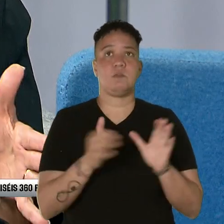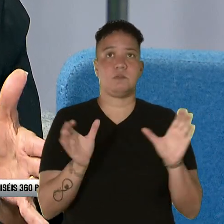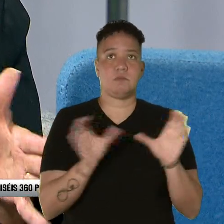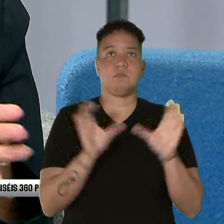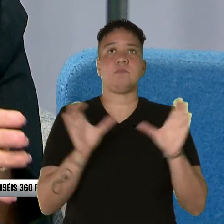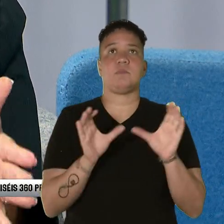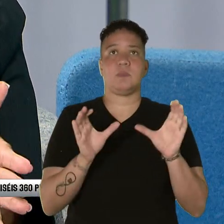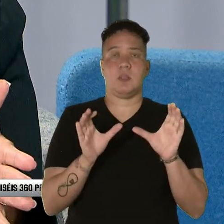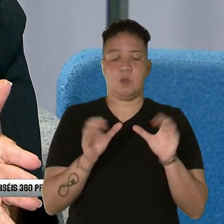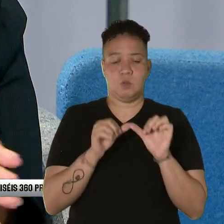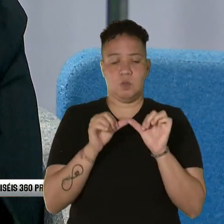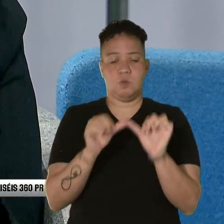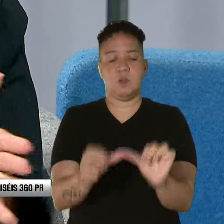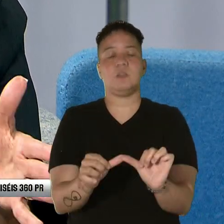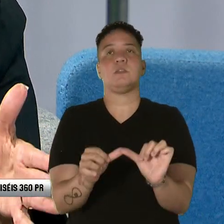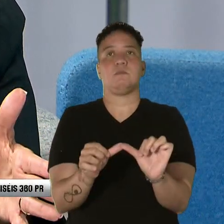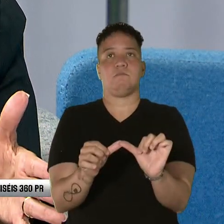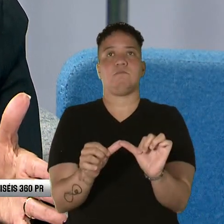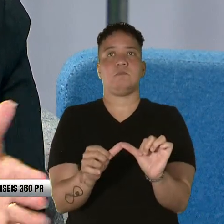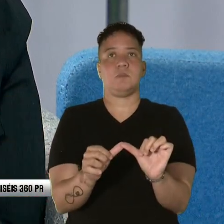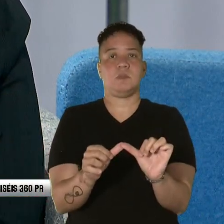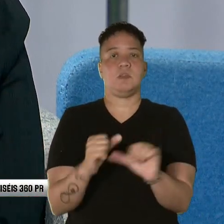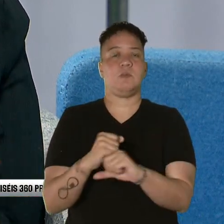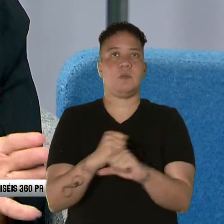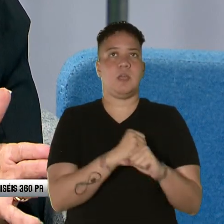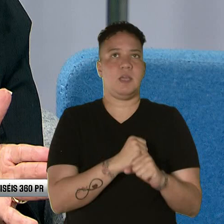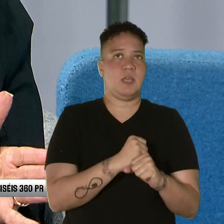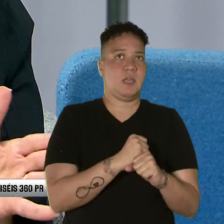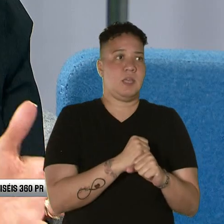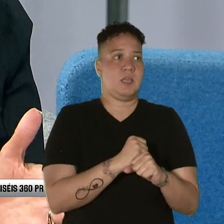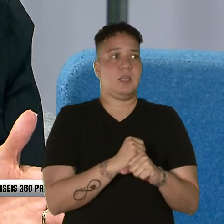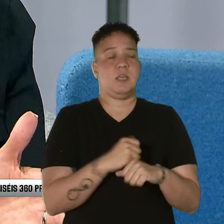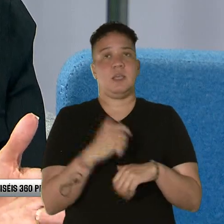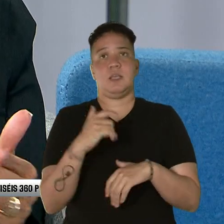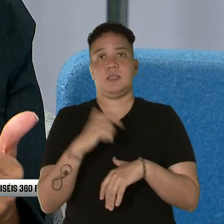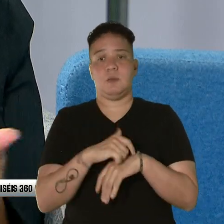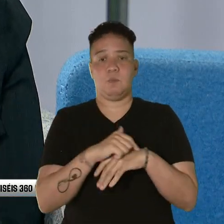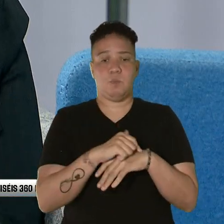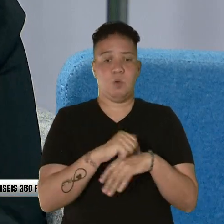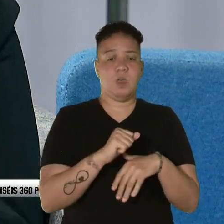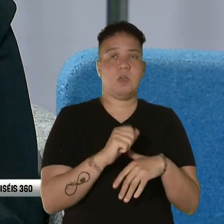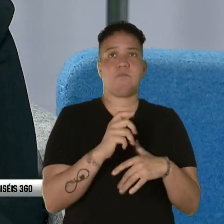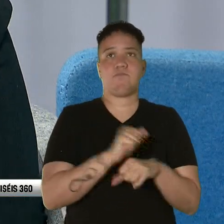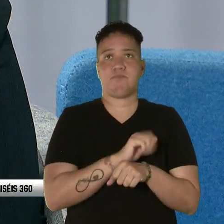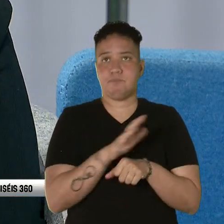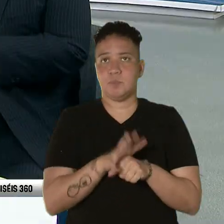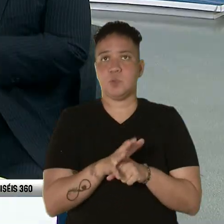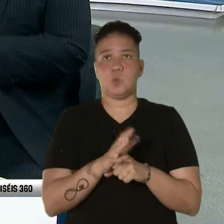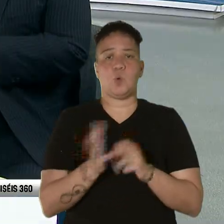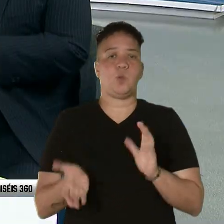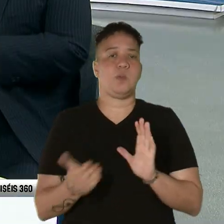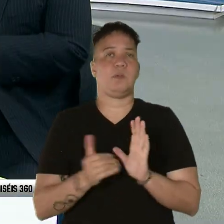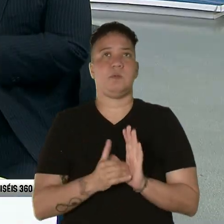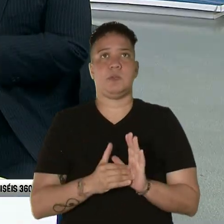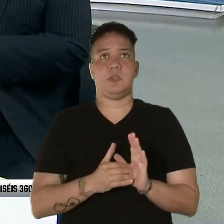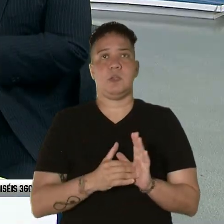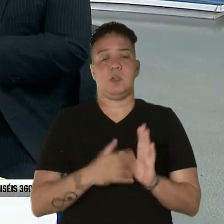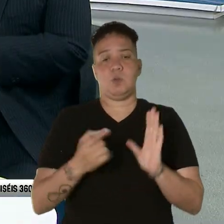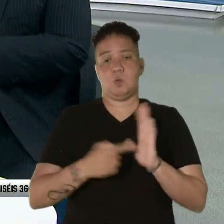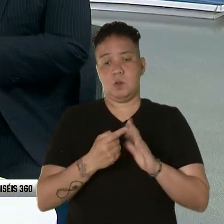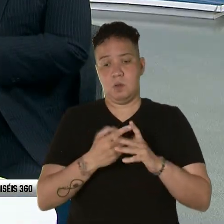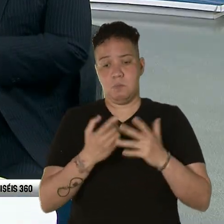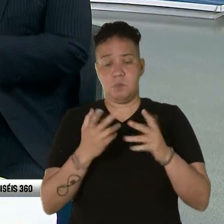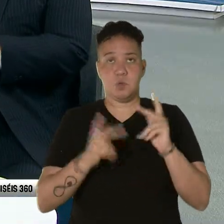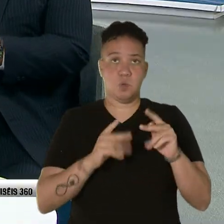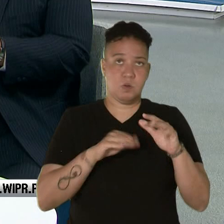tiempos que acabamos de pasar, de pandemia, no se recertificó a nadie. Así que algunas personas entraron en ese momento